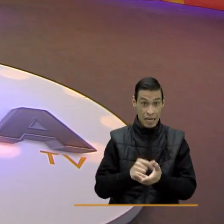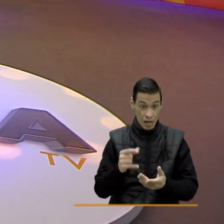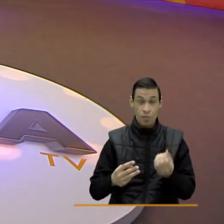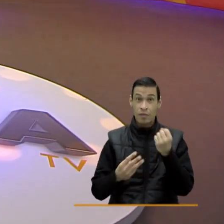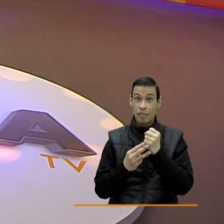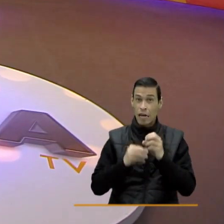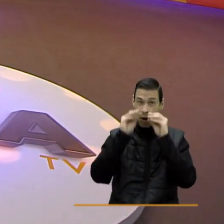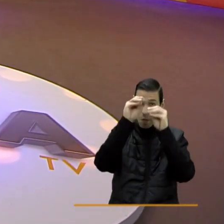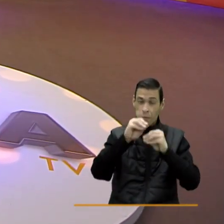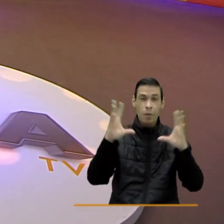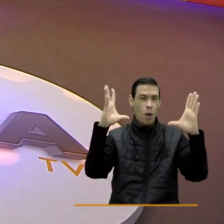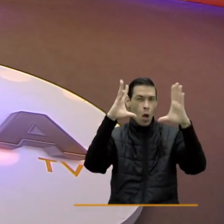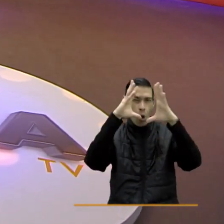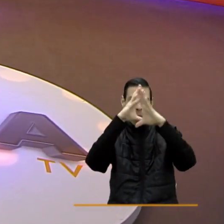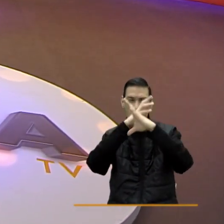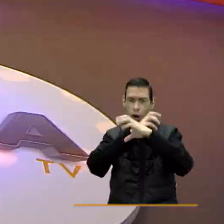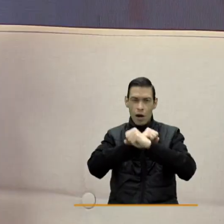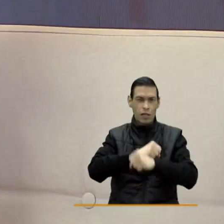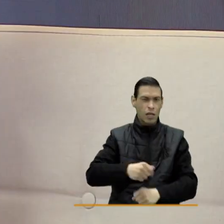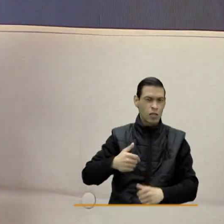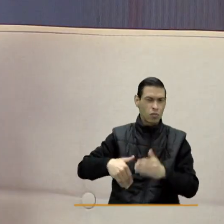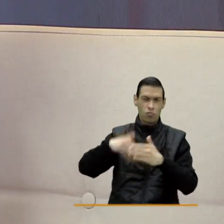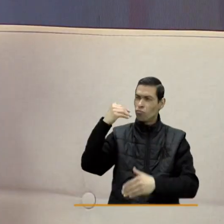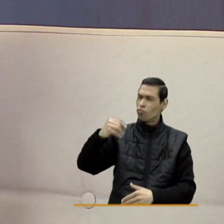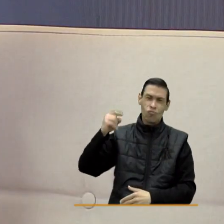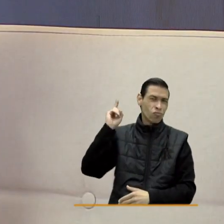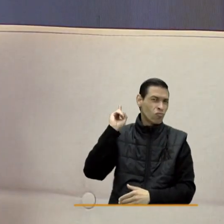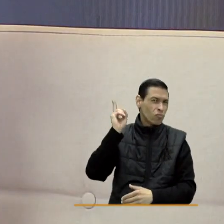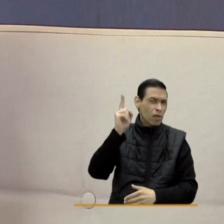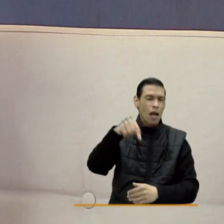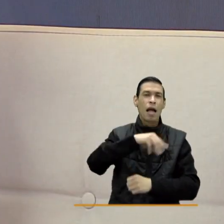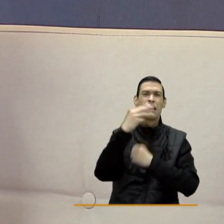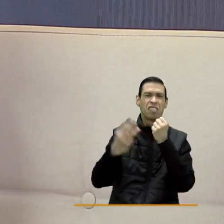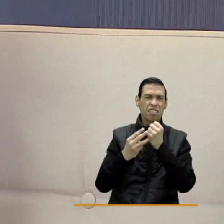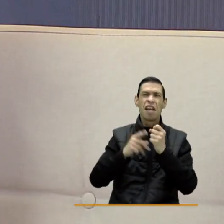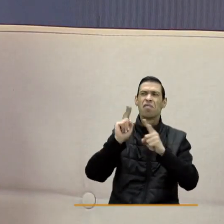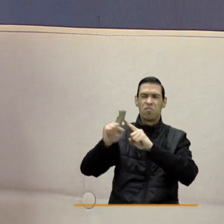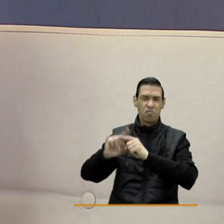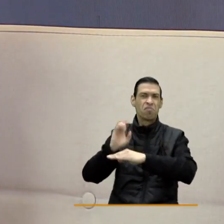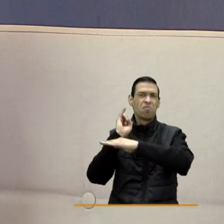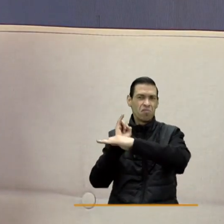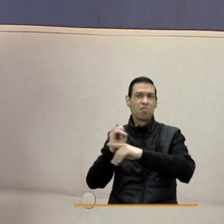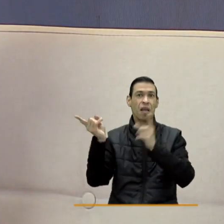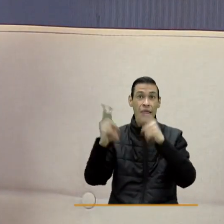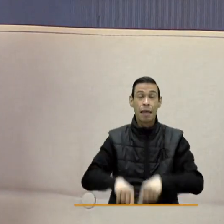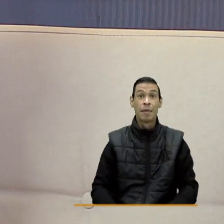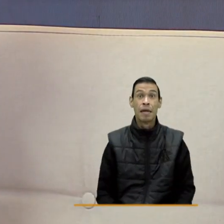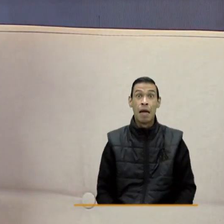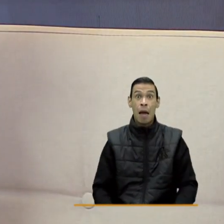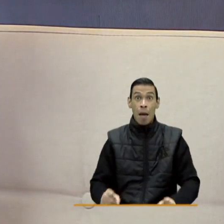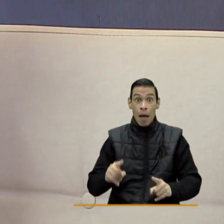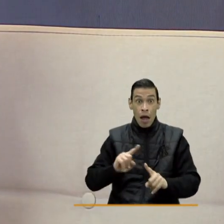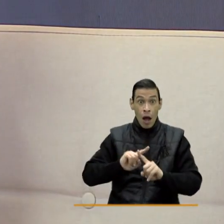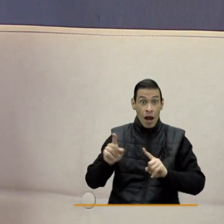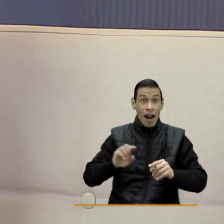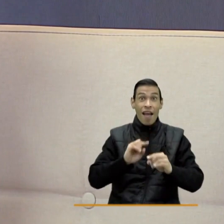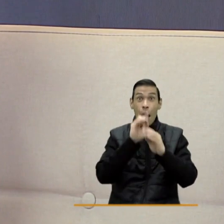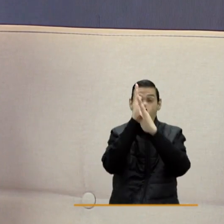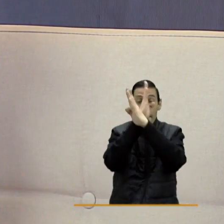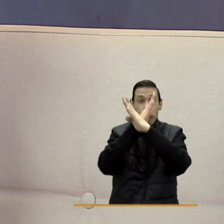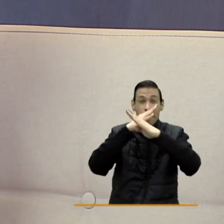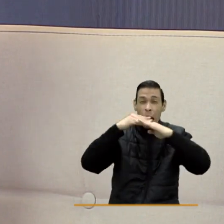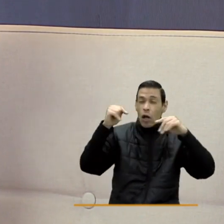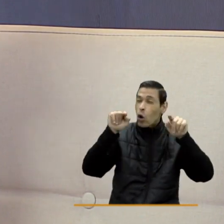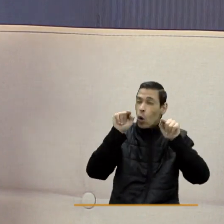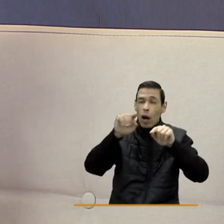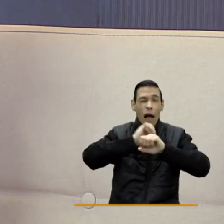nocturna siempre se ha dado en el SENA y en otras instituciones. Pero la formación madrugada es una